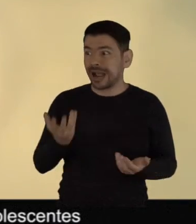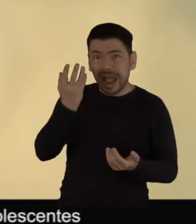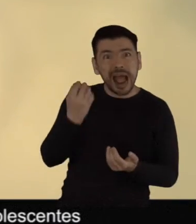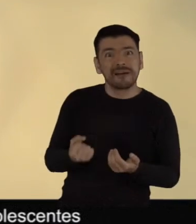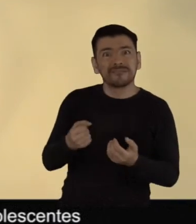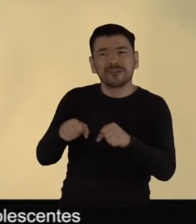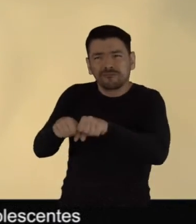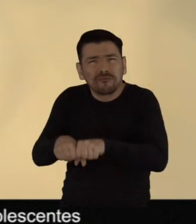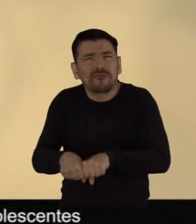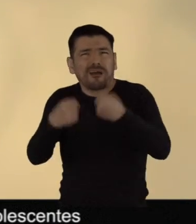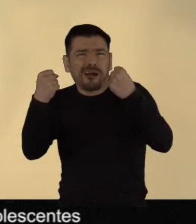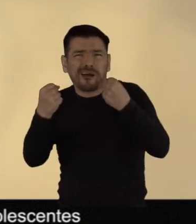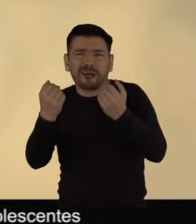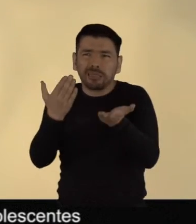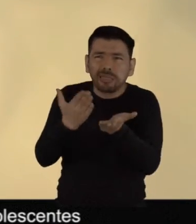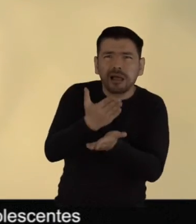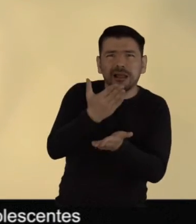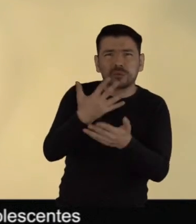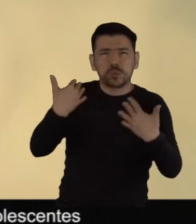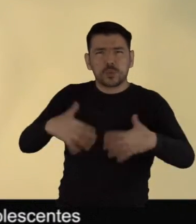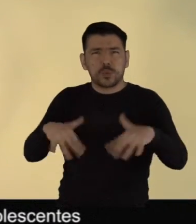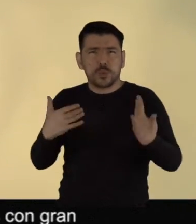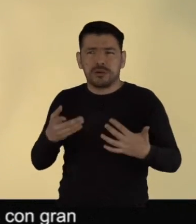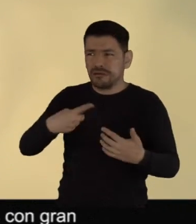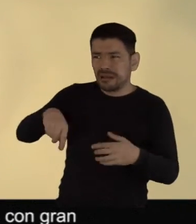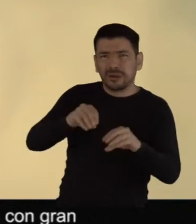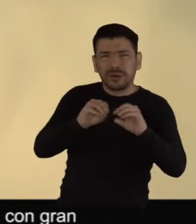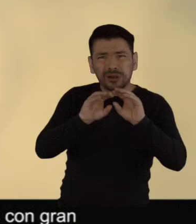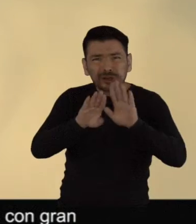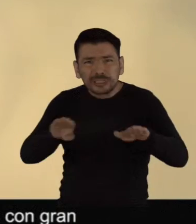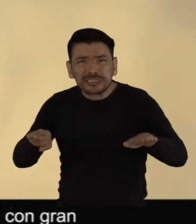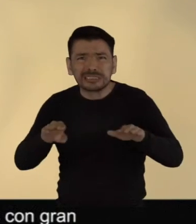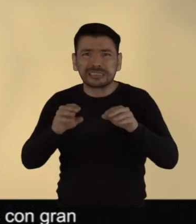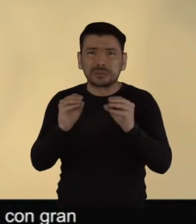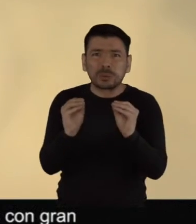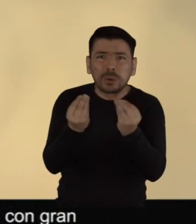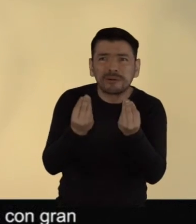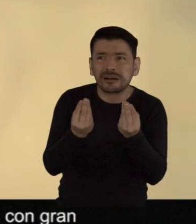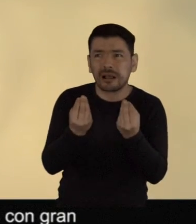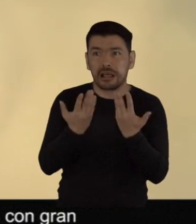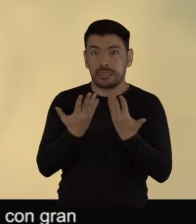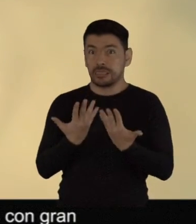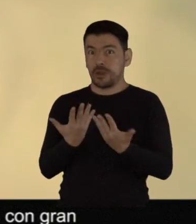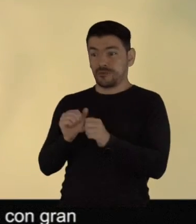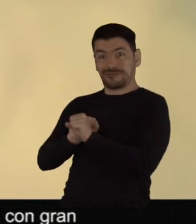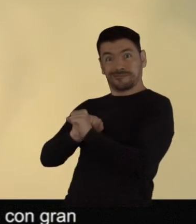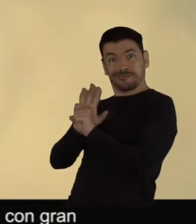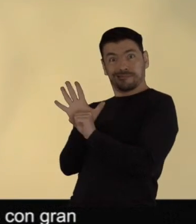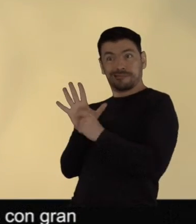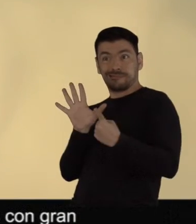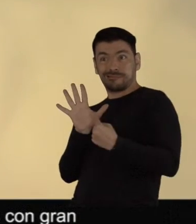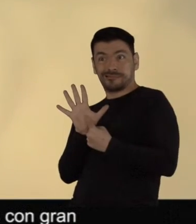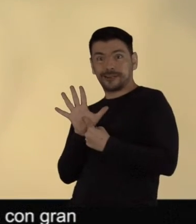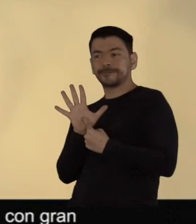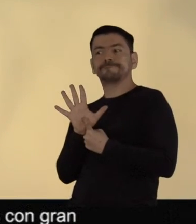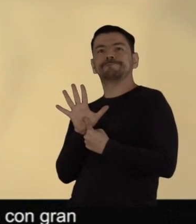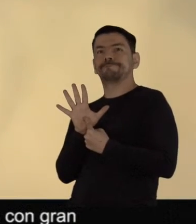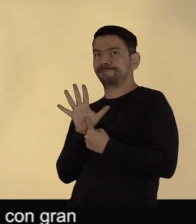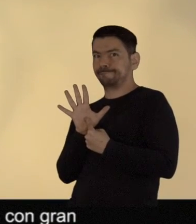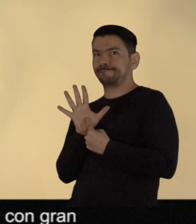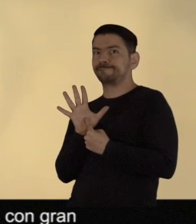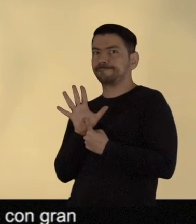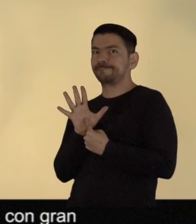adolescentes y mujeres de manera muy explícita. En el contexto de la COVID-19, vemos con gran